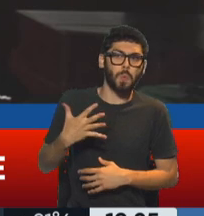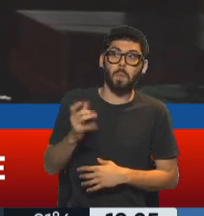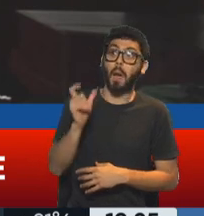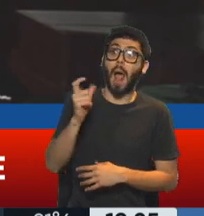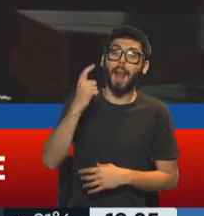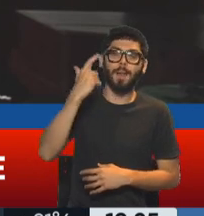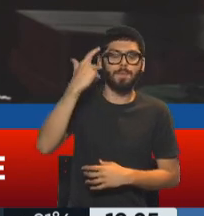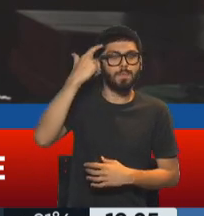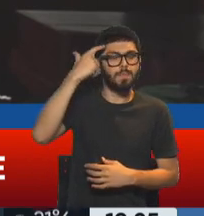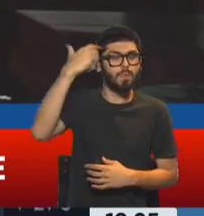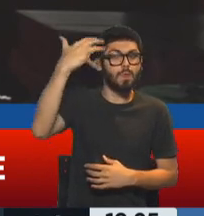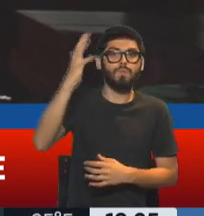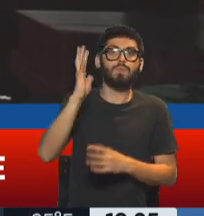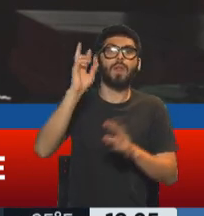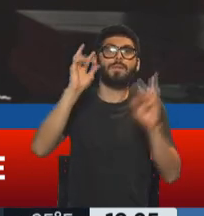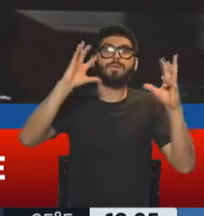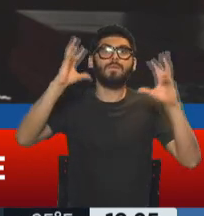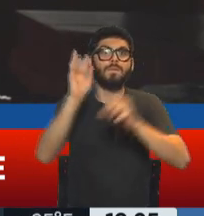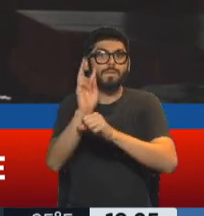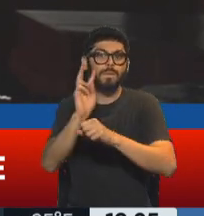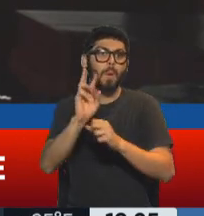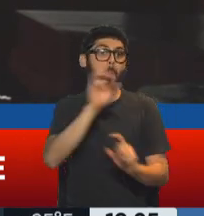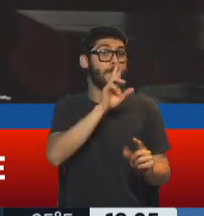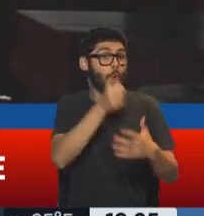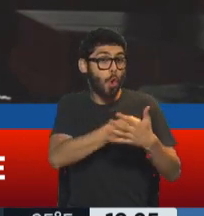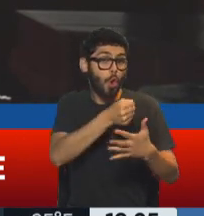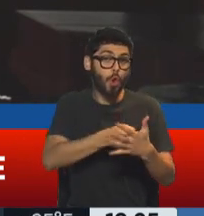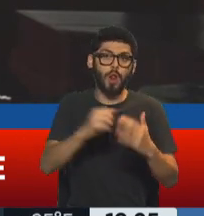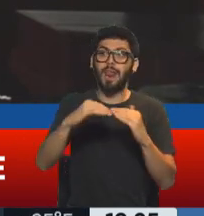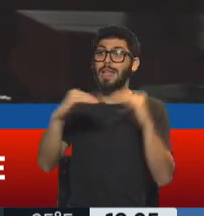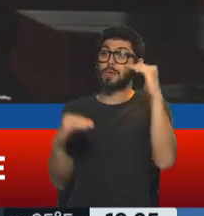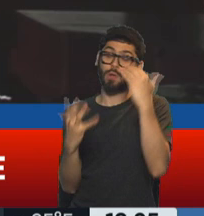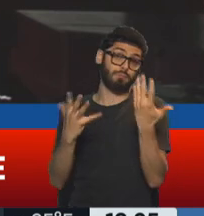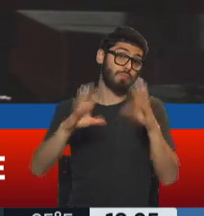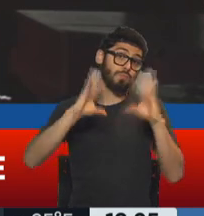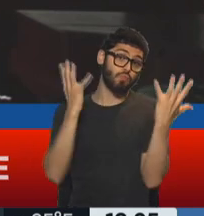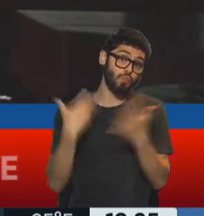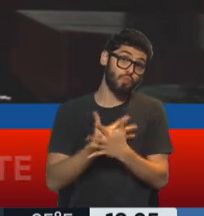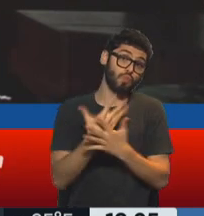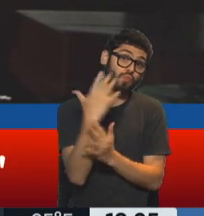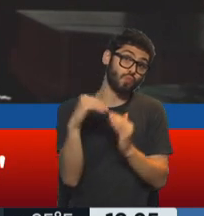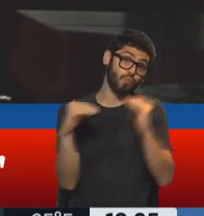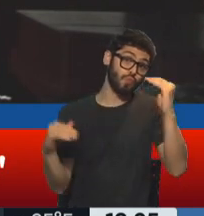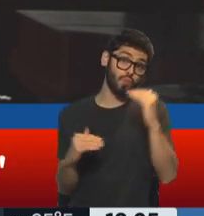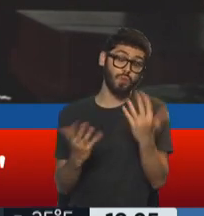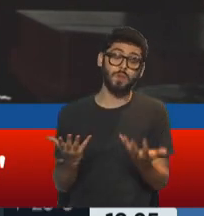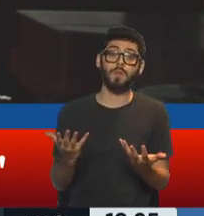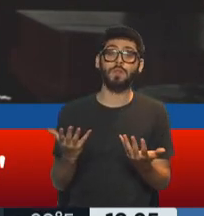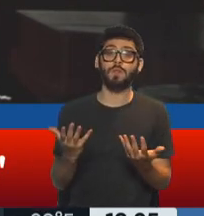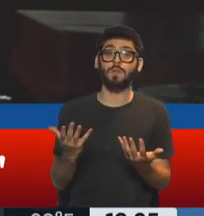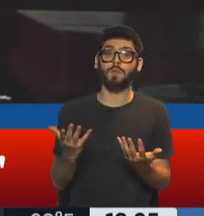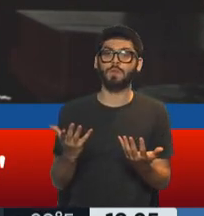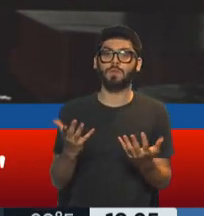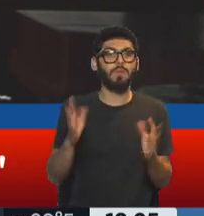como la ecología, como la lucha de las mujeres, como la desigualdad, el gran flagelo de la humanidad, sobre estos